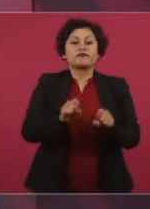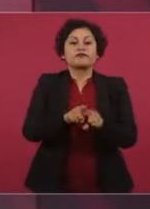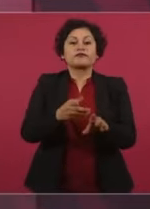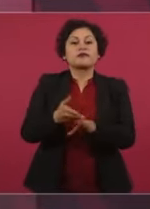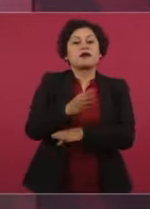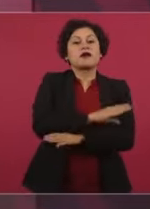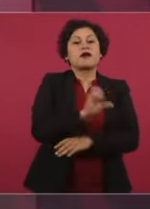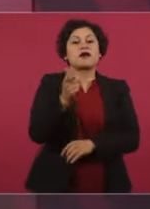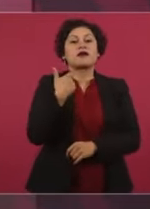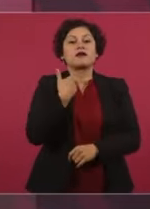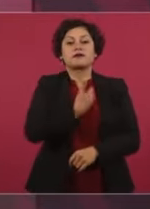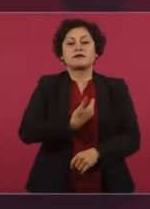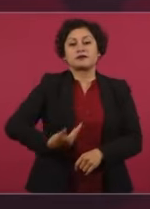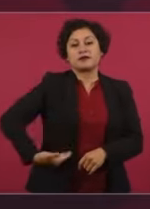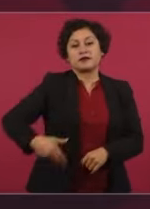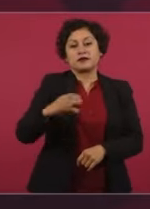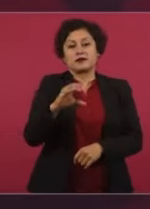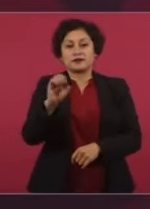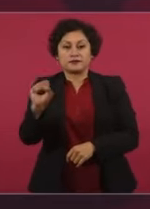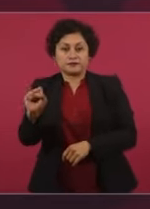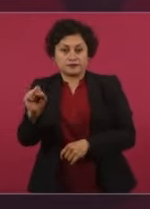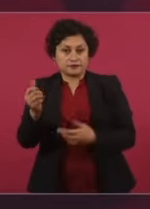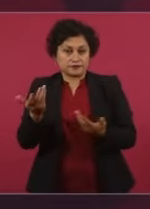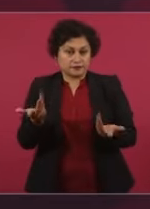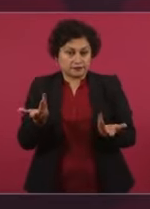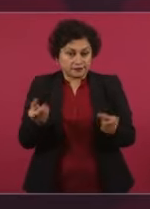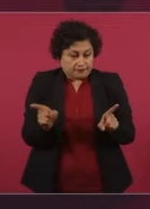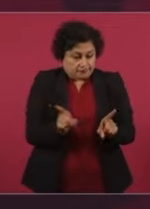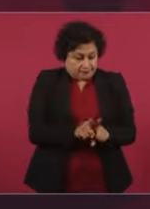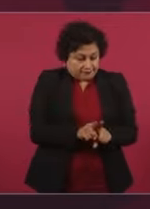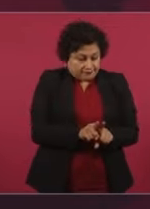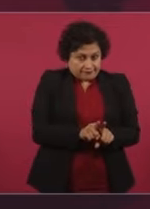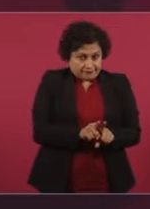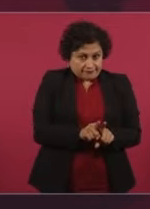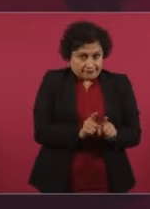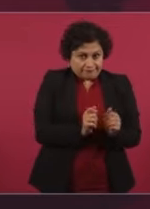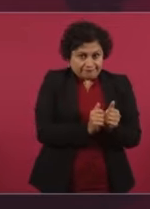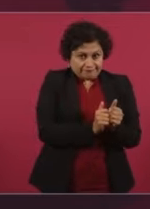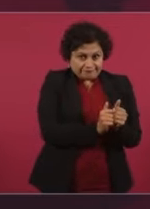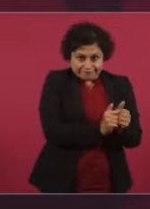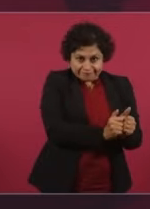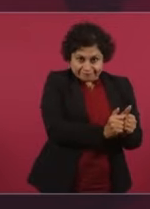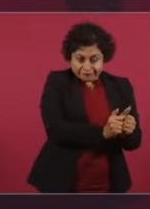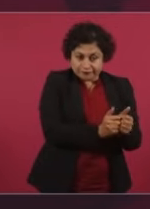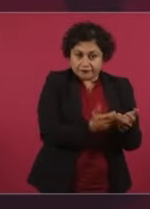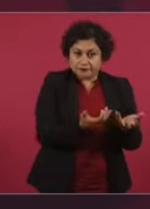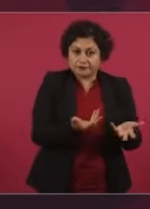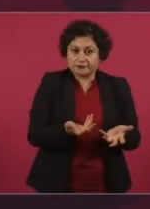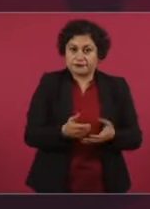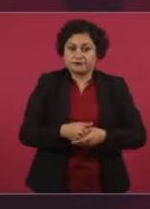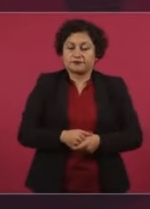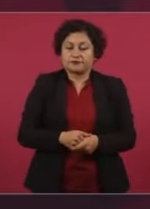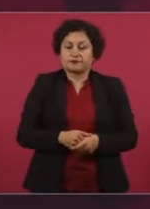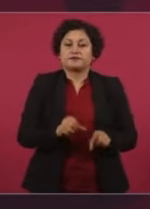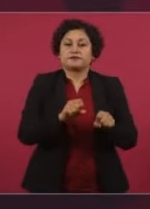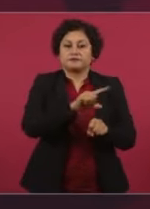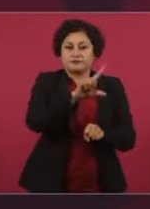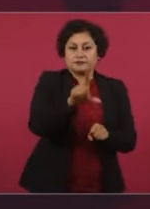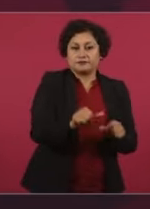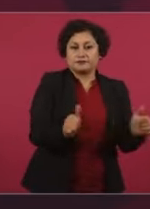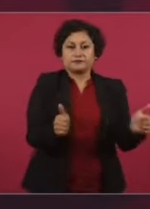brazo derecho de Felipe Calderón.